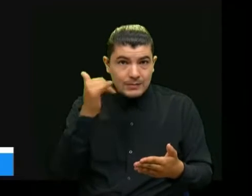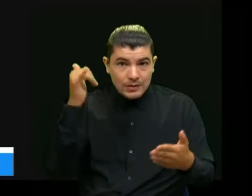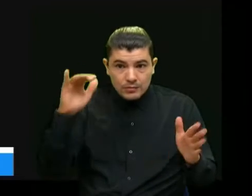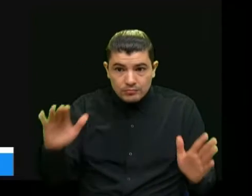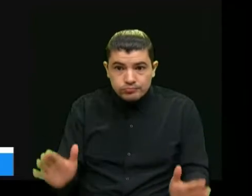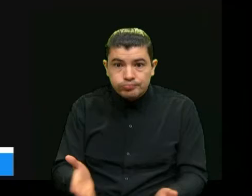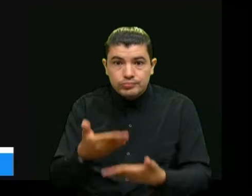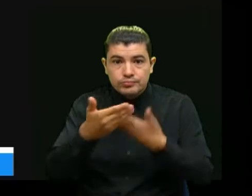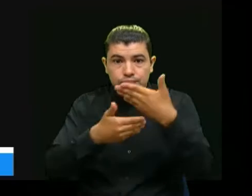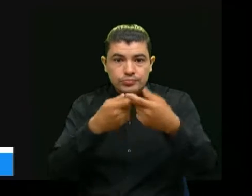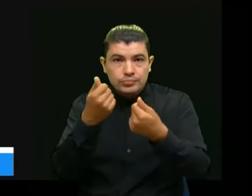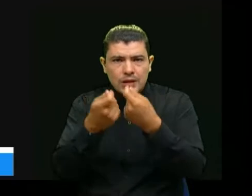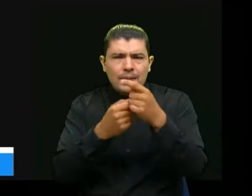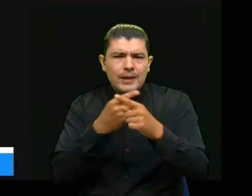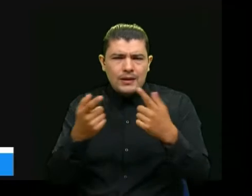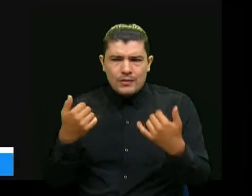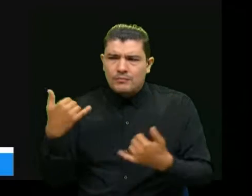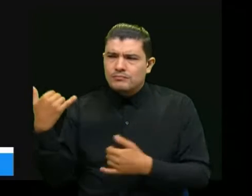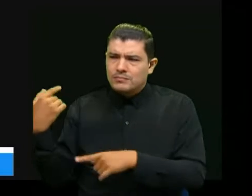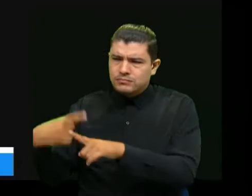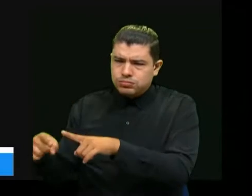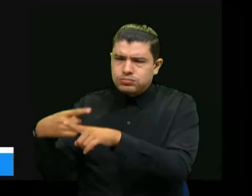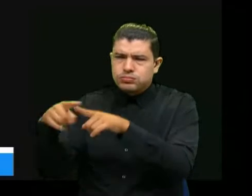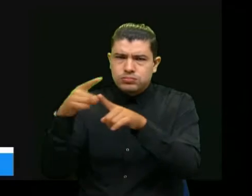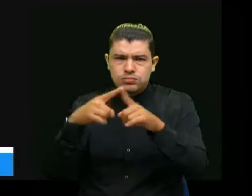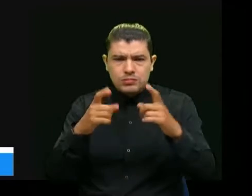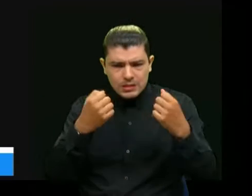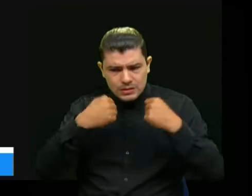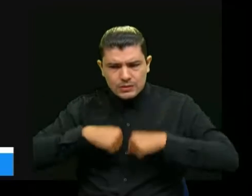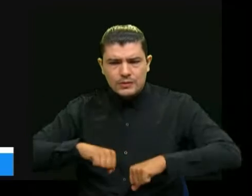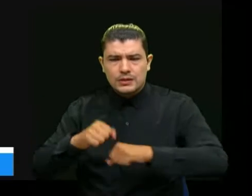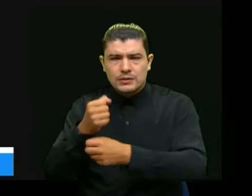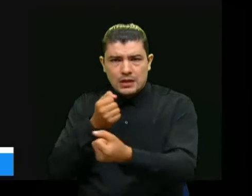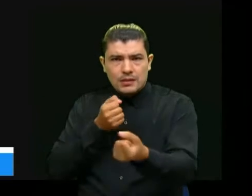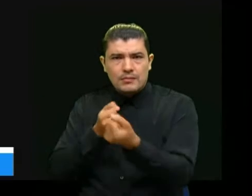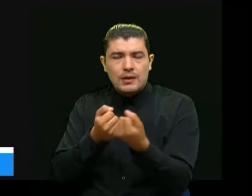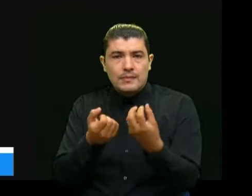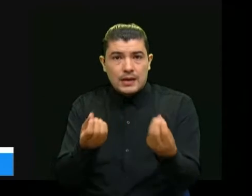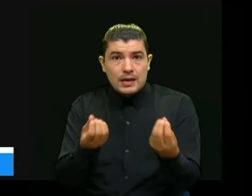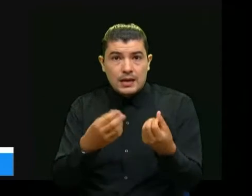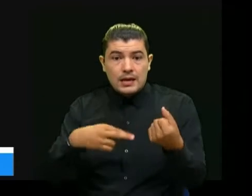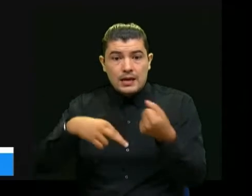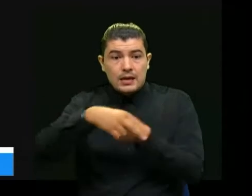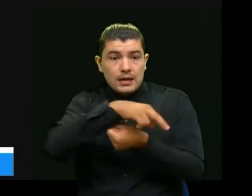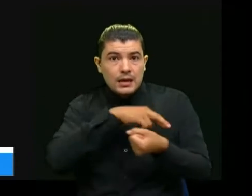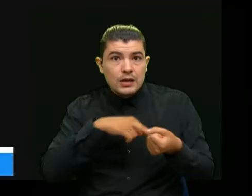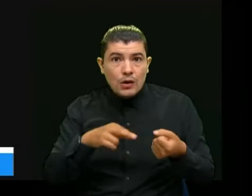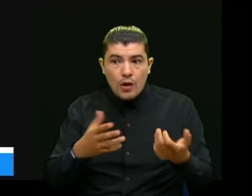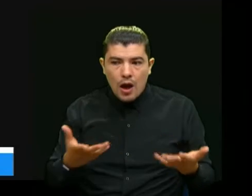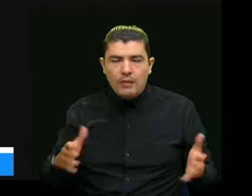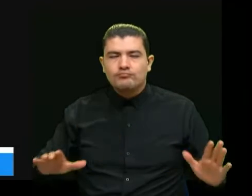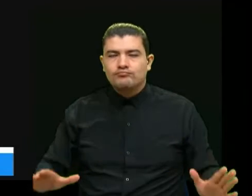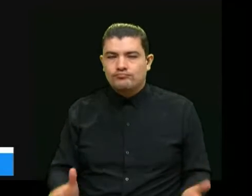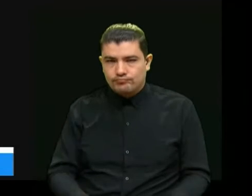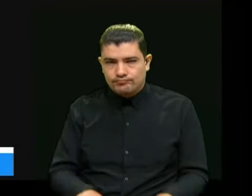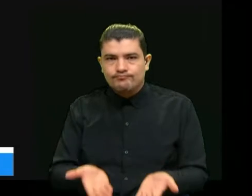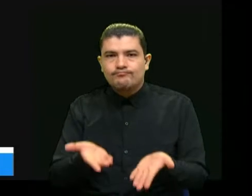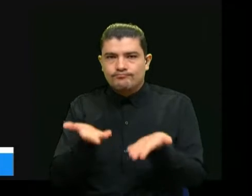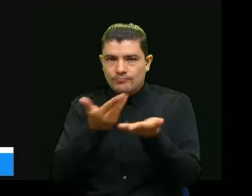hacen falta pues muchos esfuerzos y muchos apoyos para que nuestra región recupere más